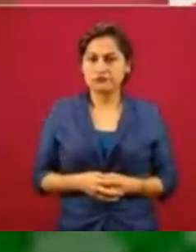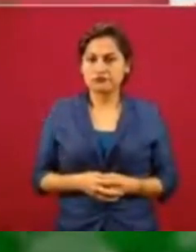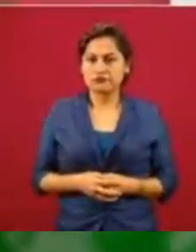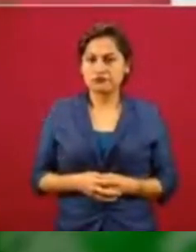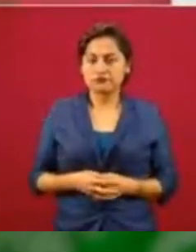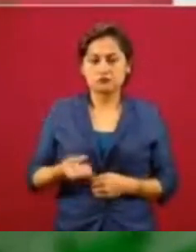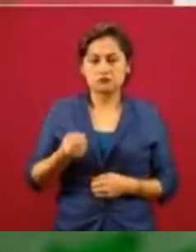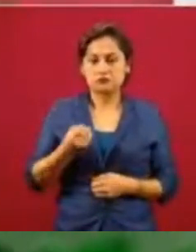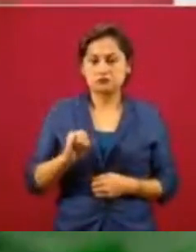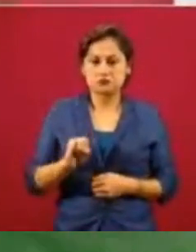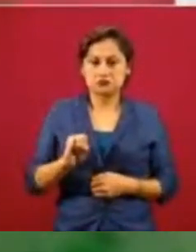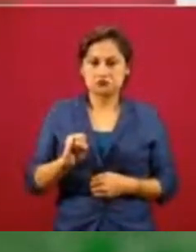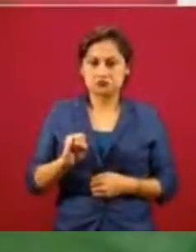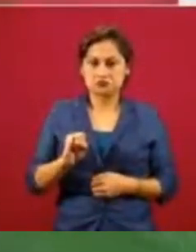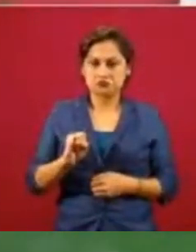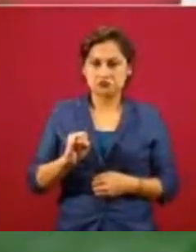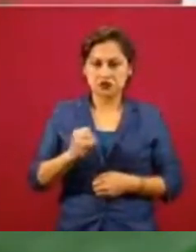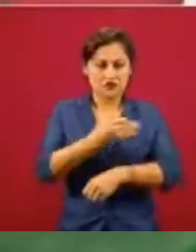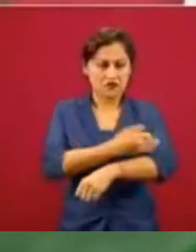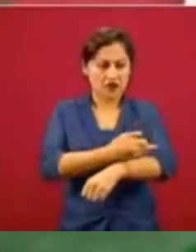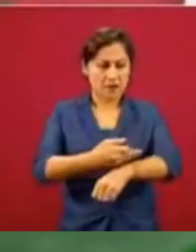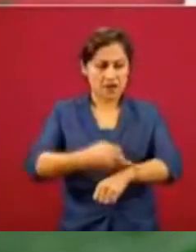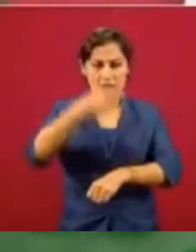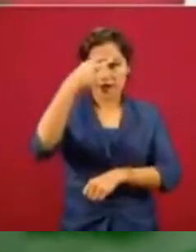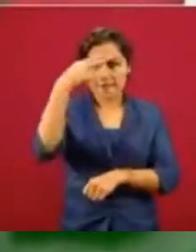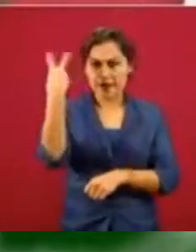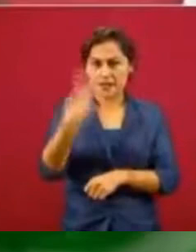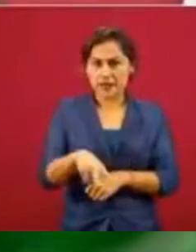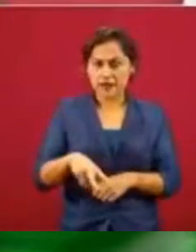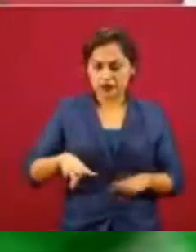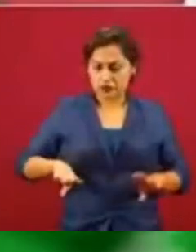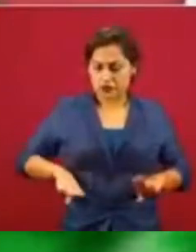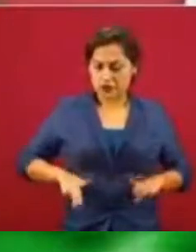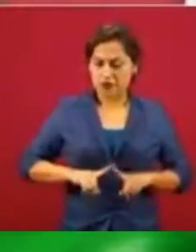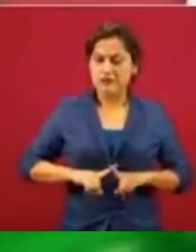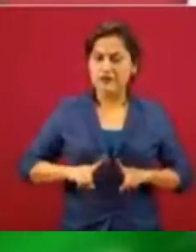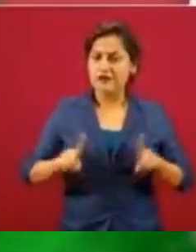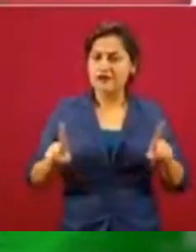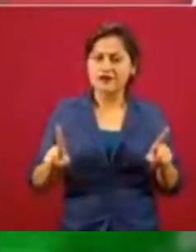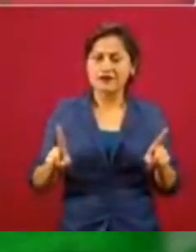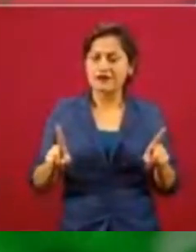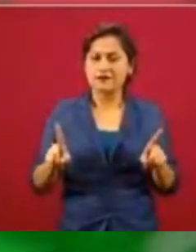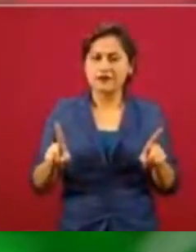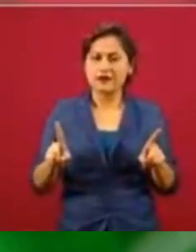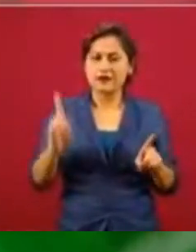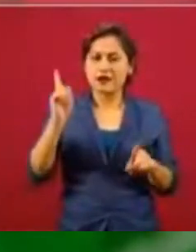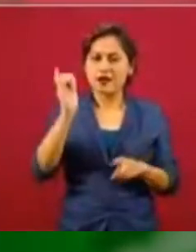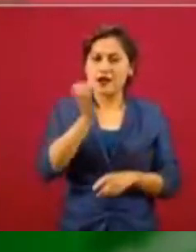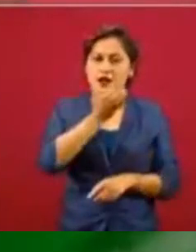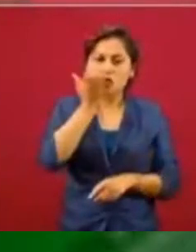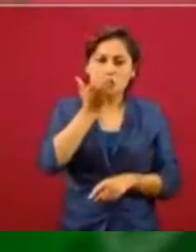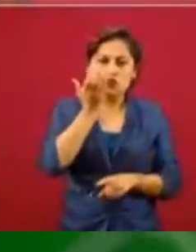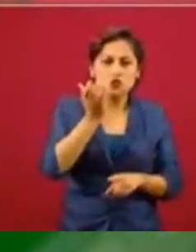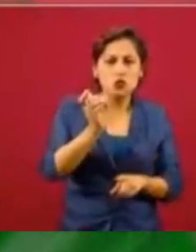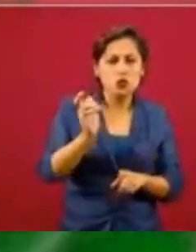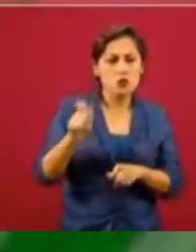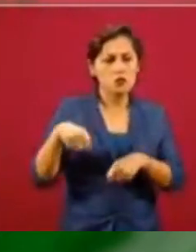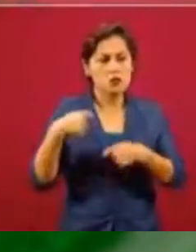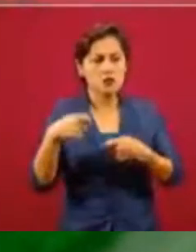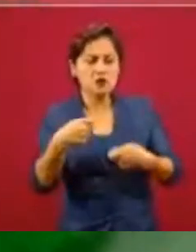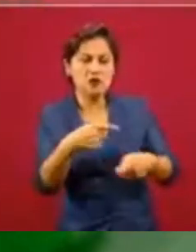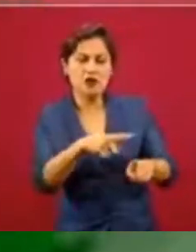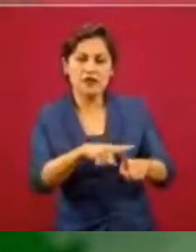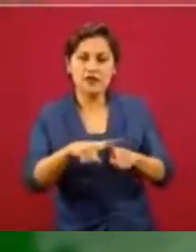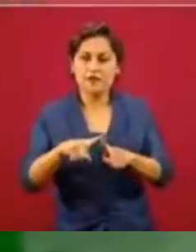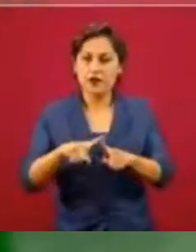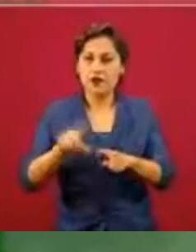de nuestras familias, que son distintas las costumbres a lo que sucede en